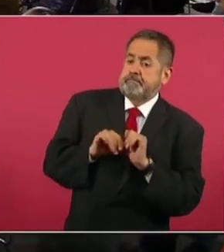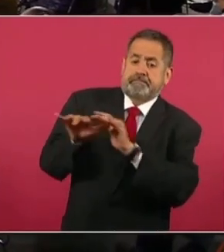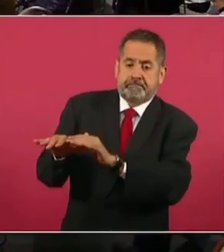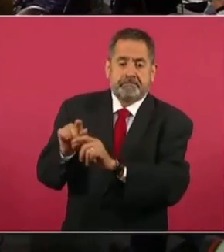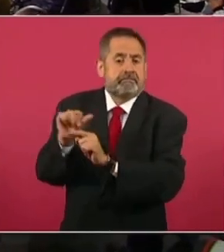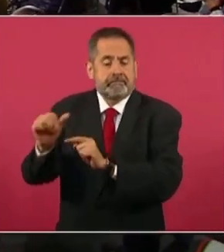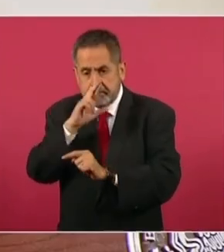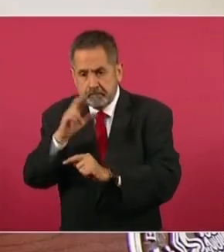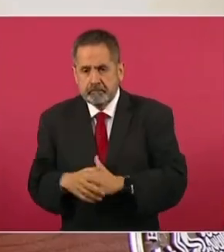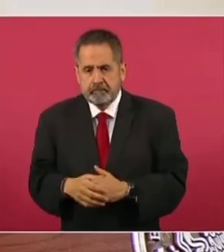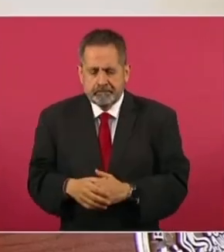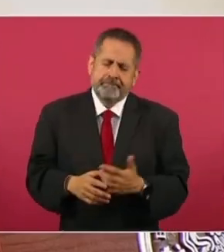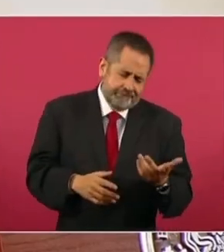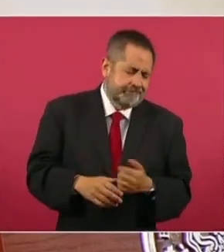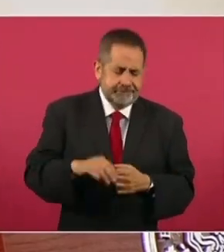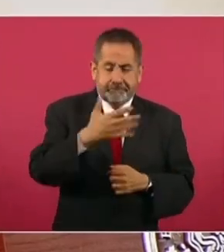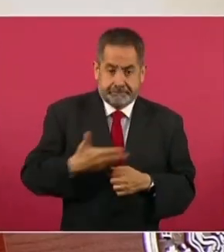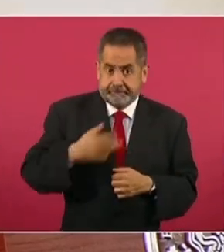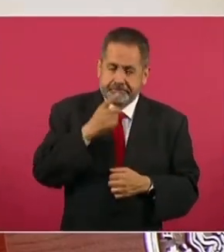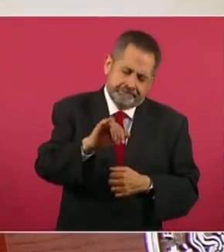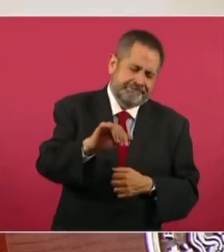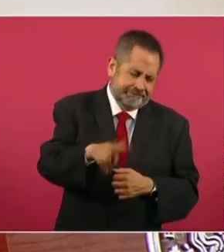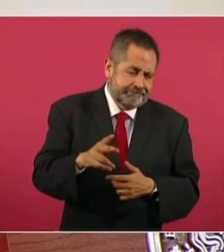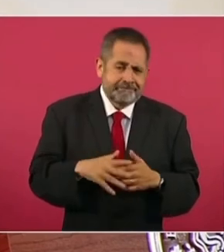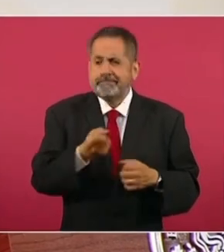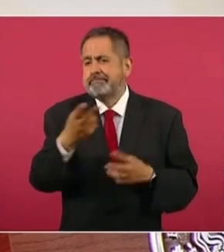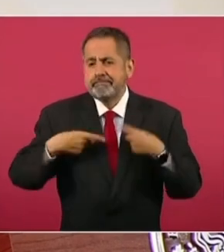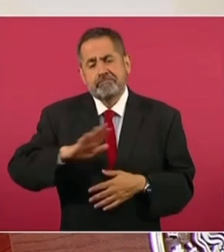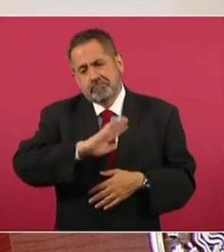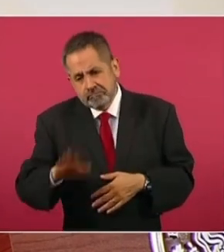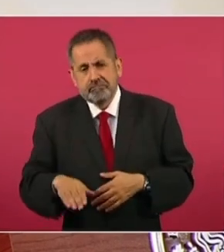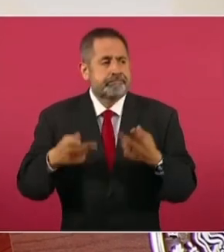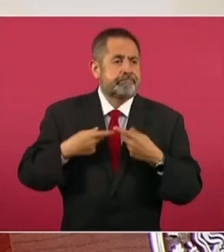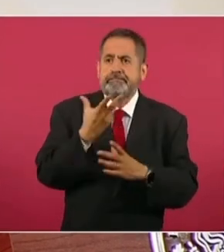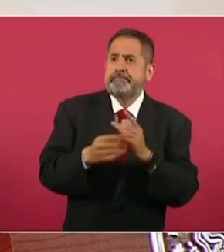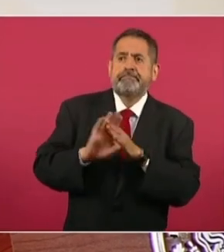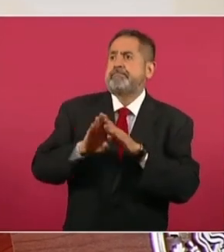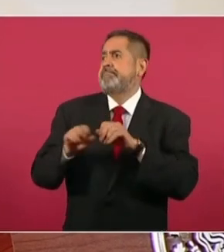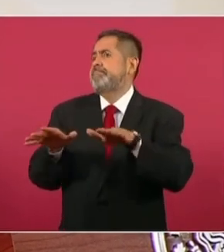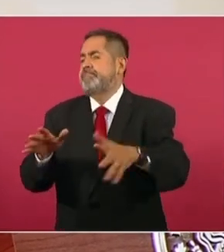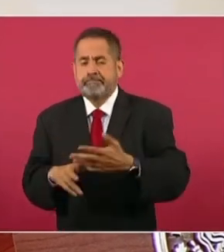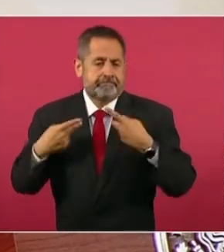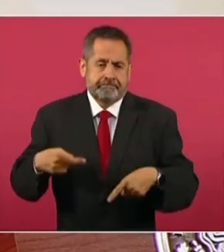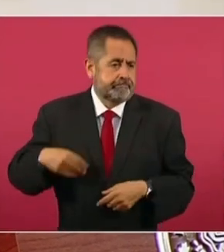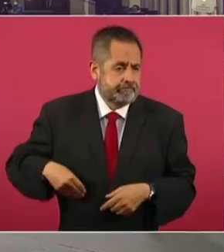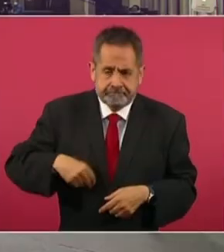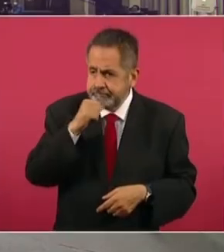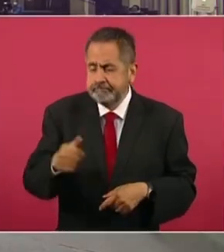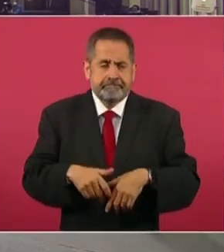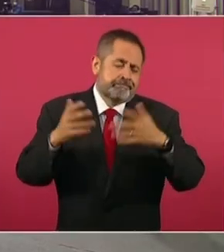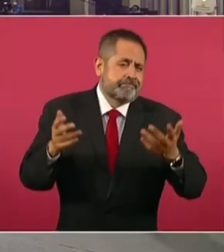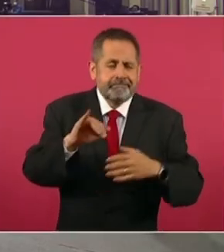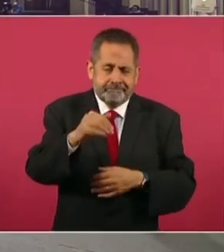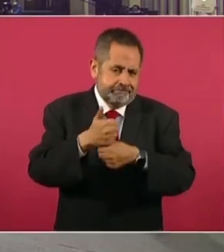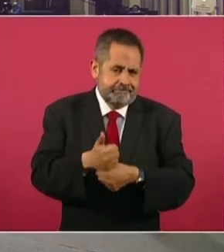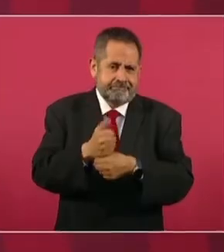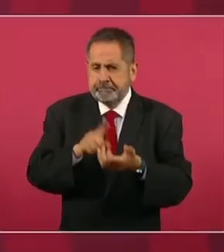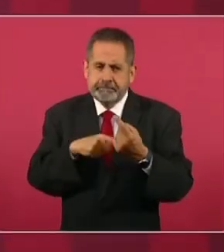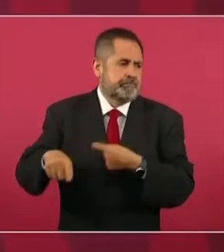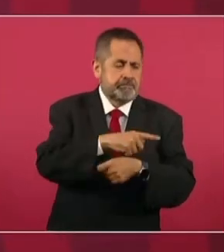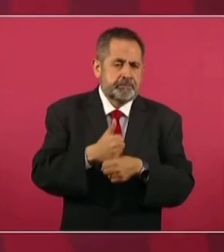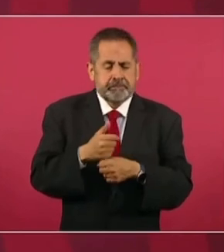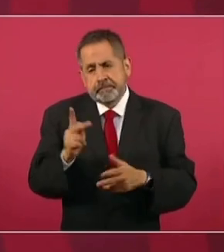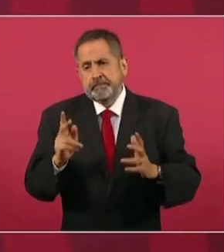muy doloroso todo lo que sucede en una guerra. Pérdidas de vidas humanas, desplazados, gente inocente, que sufre, padece.